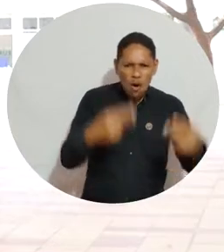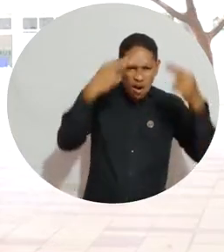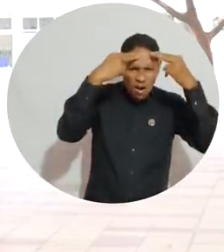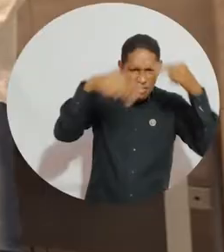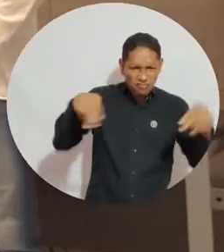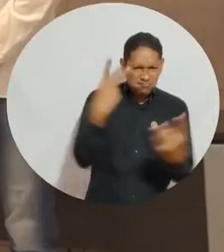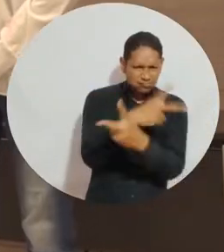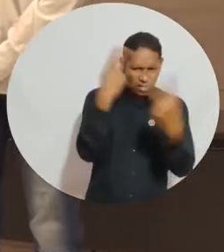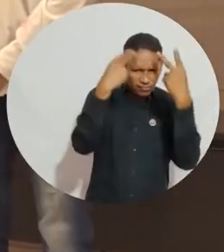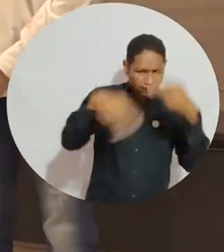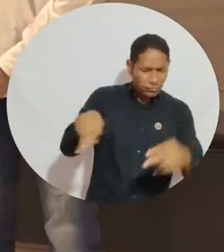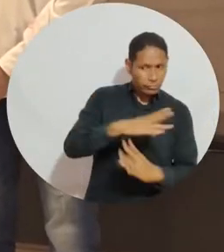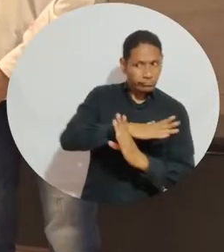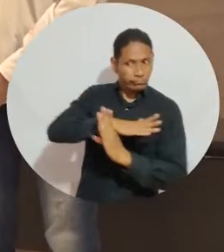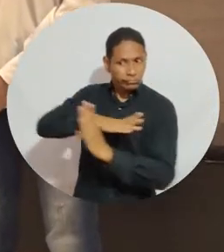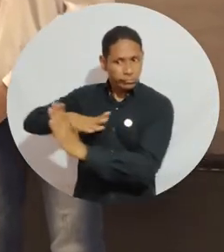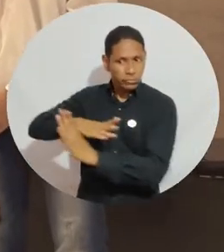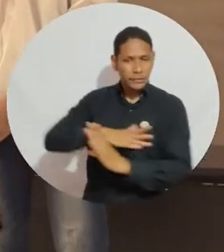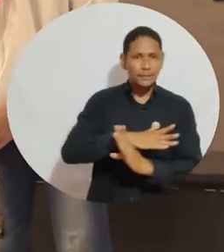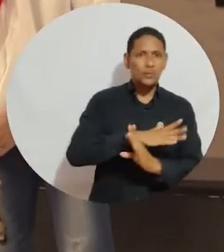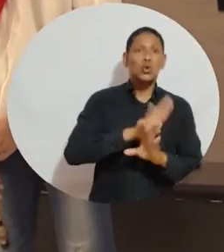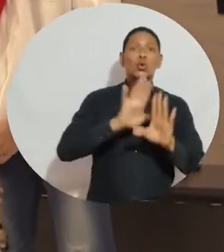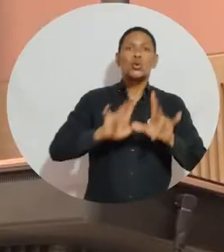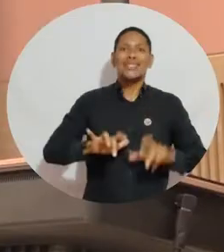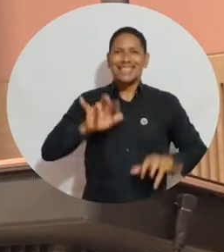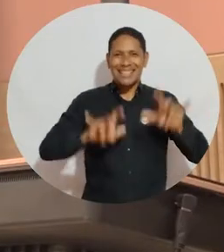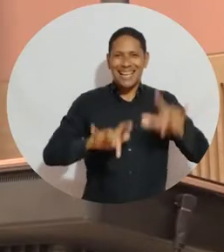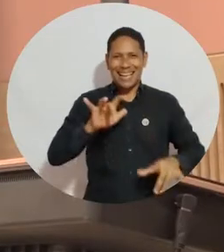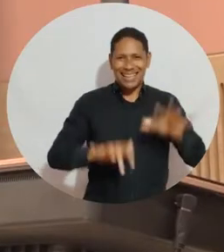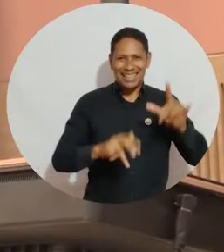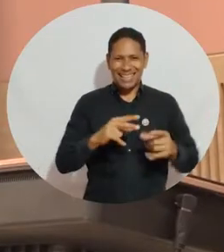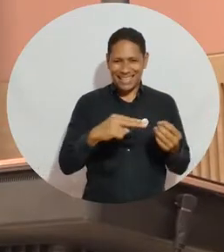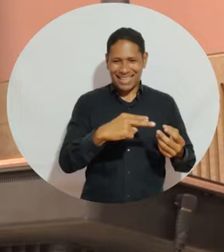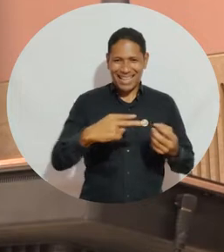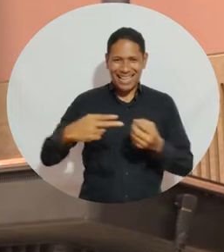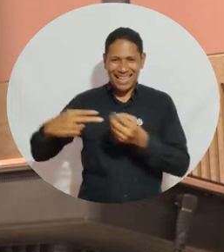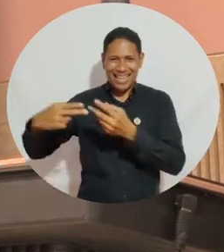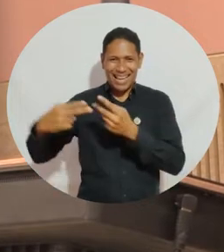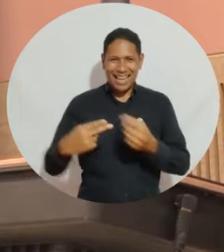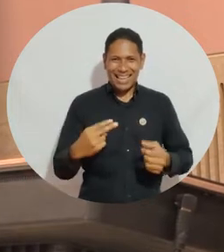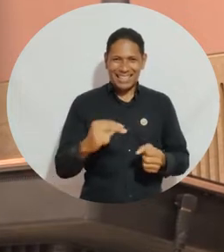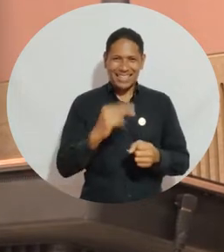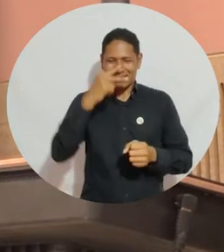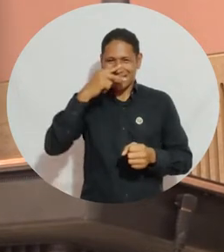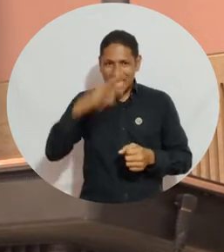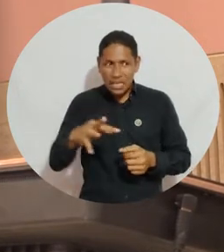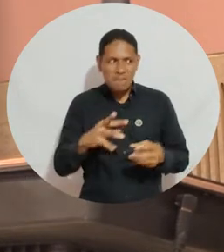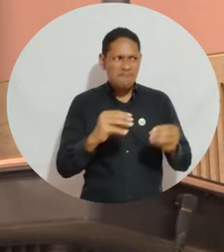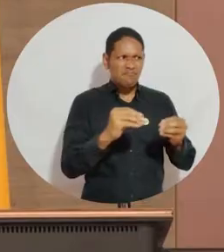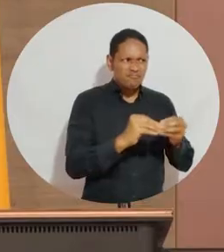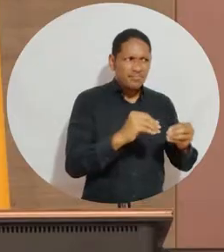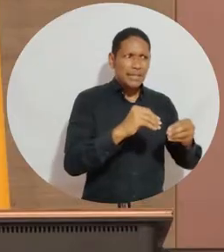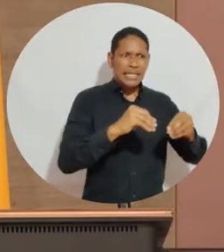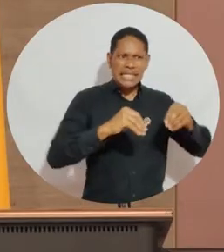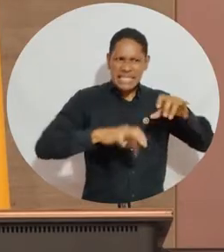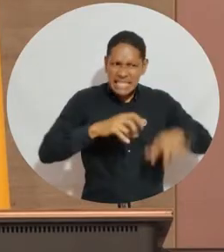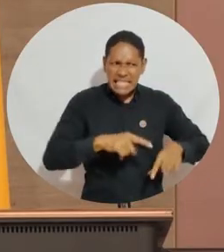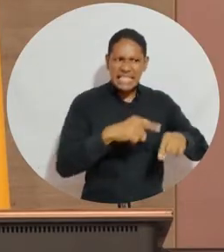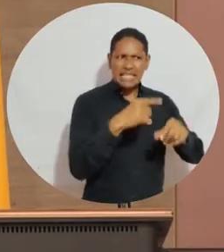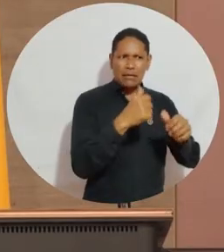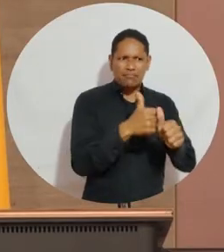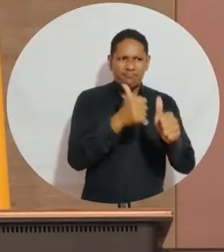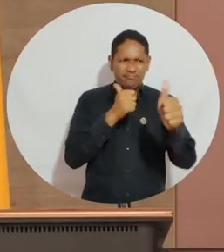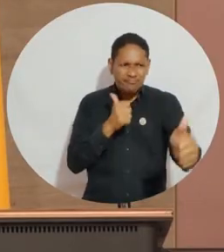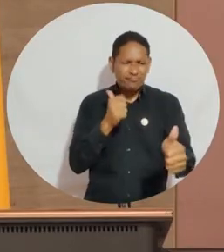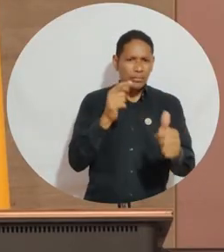violencia basada en género. Con el apoyo de la Secretaría de Educación Distrital y la Vicerrectoría de Extensión y Proyección Social, este